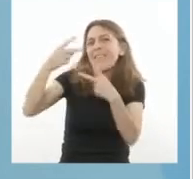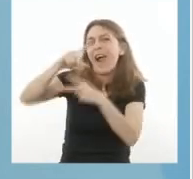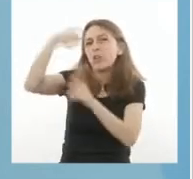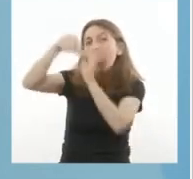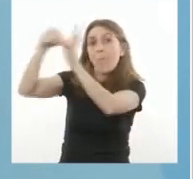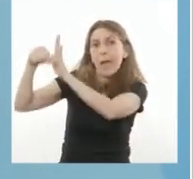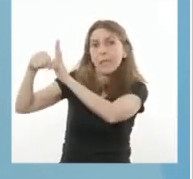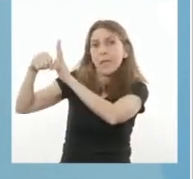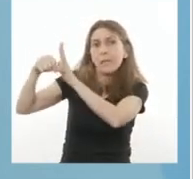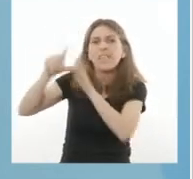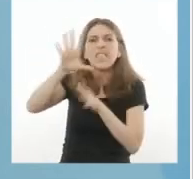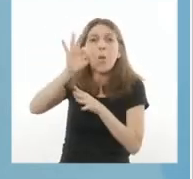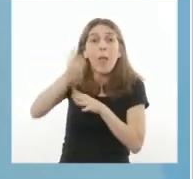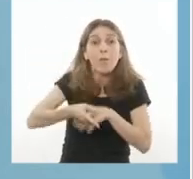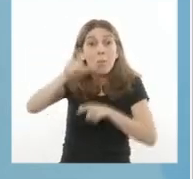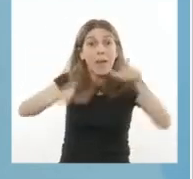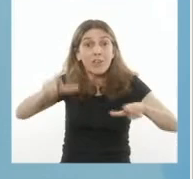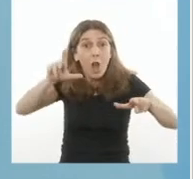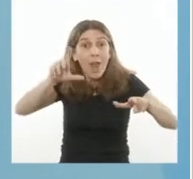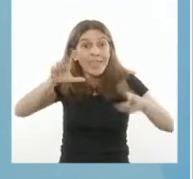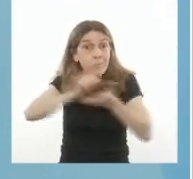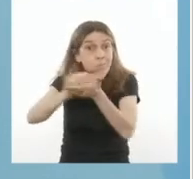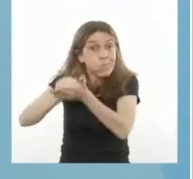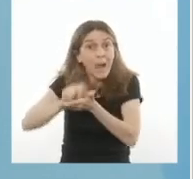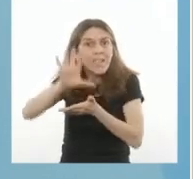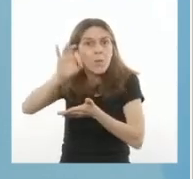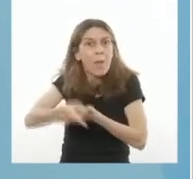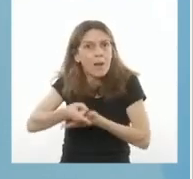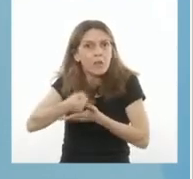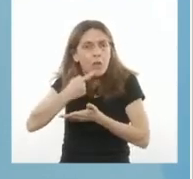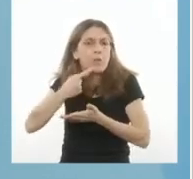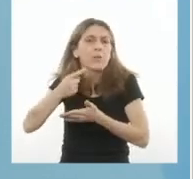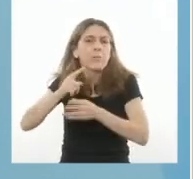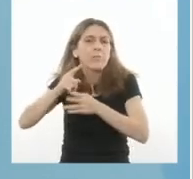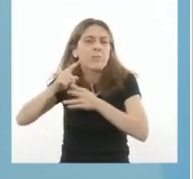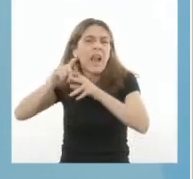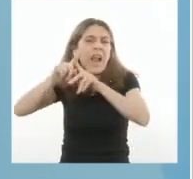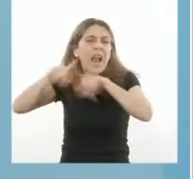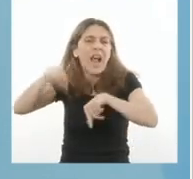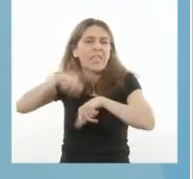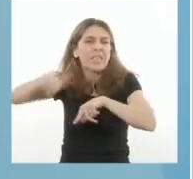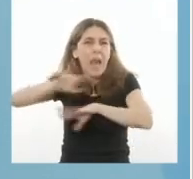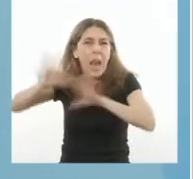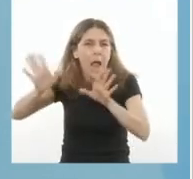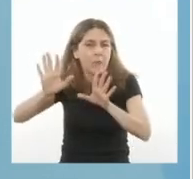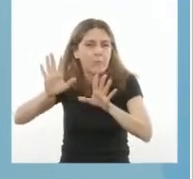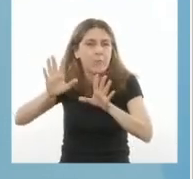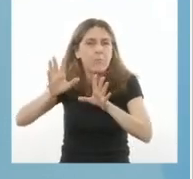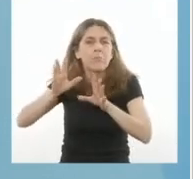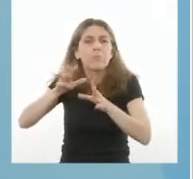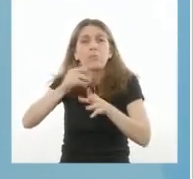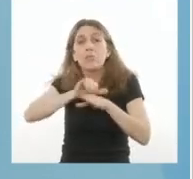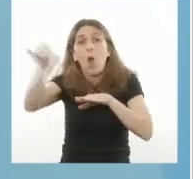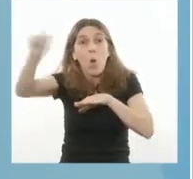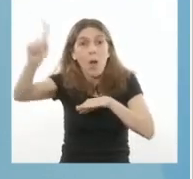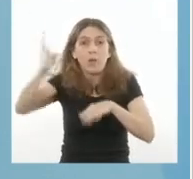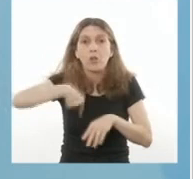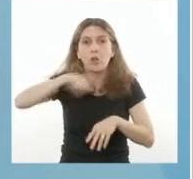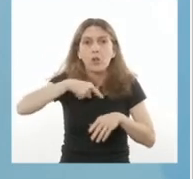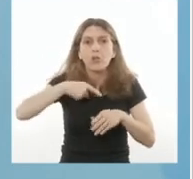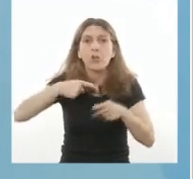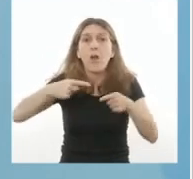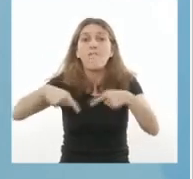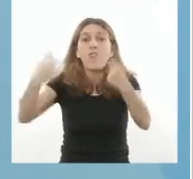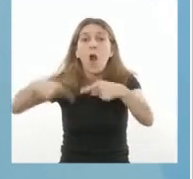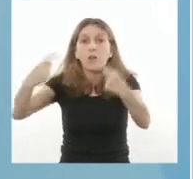entonces cancelarlas, mientras nosotros manteníamos cerradas las fronteras y suspendíamos